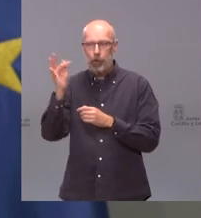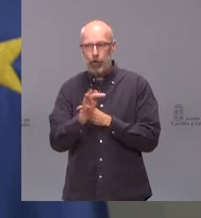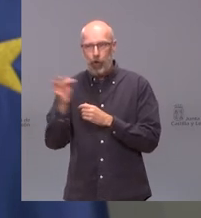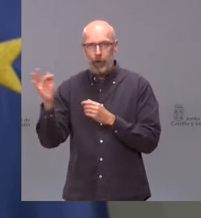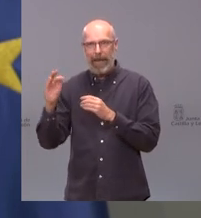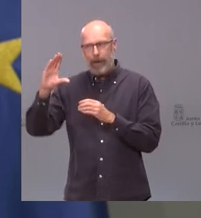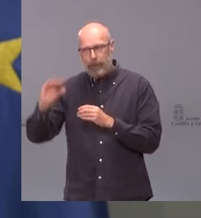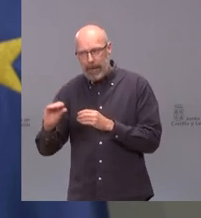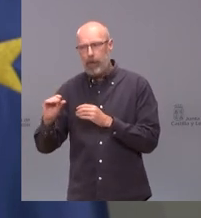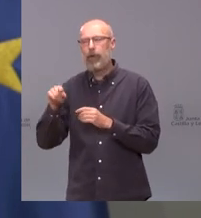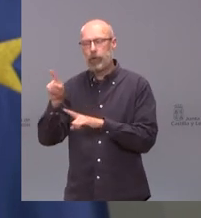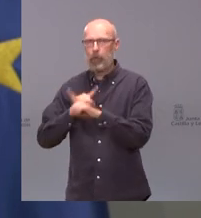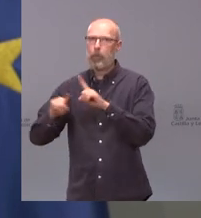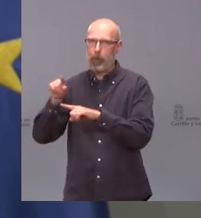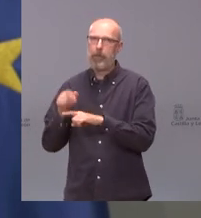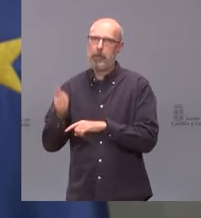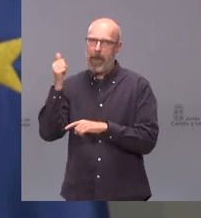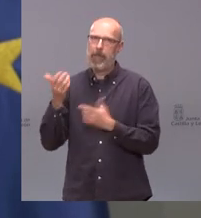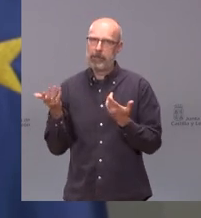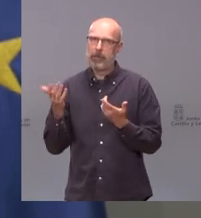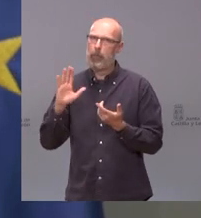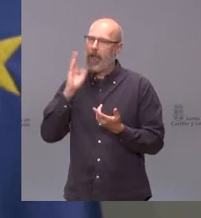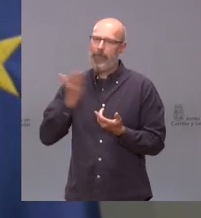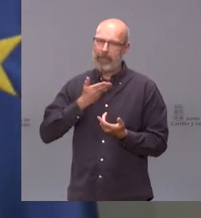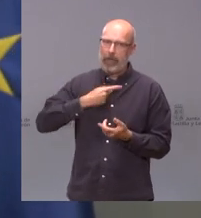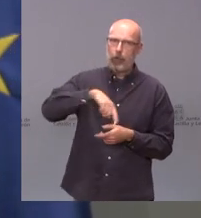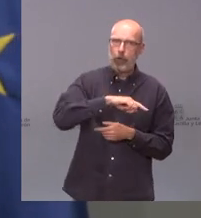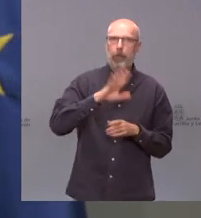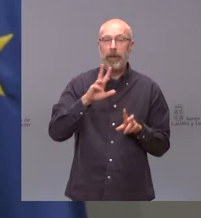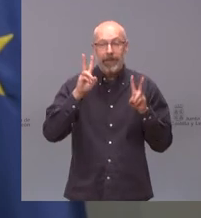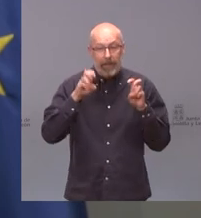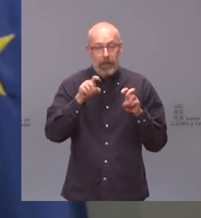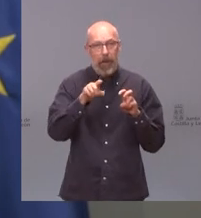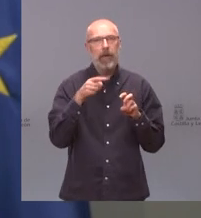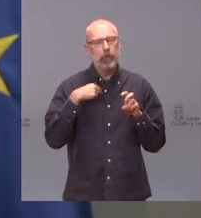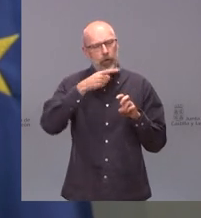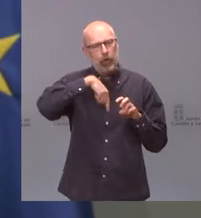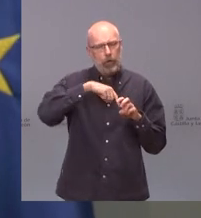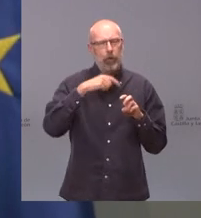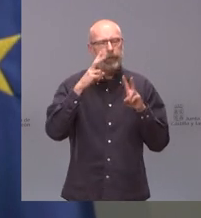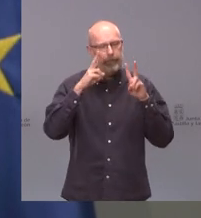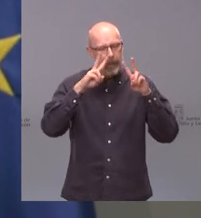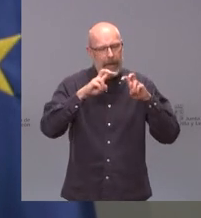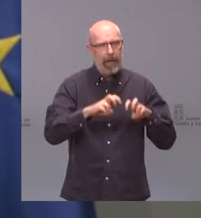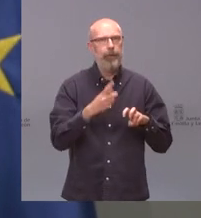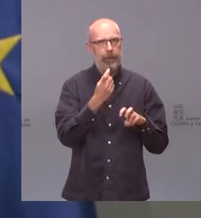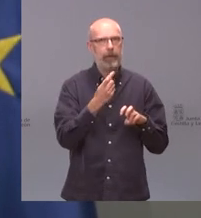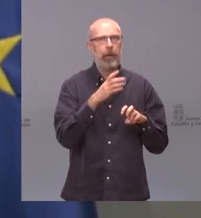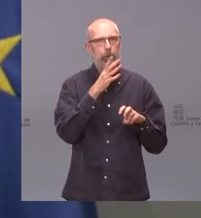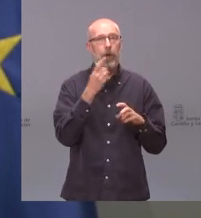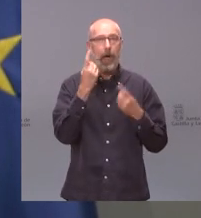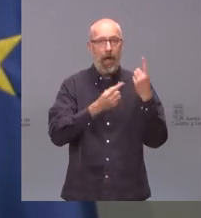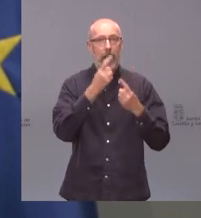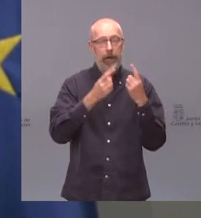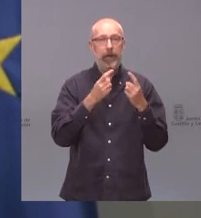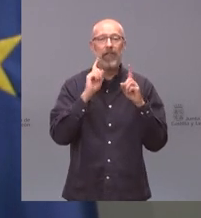perjudicaría a todos pero es verdad que es una cuestión sobre la que estamos haciendo un análisis porque se dan a veces estas paradojas que usted